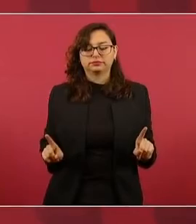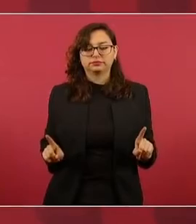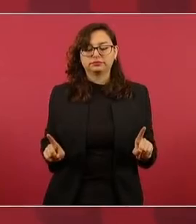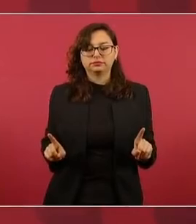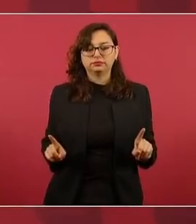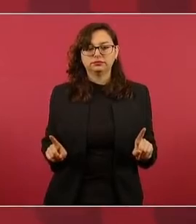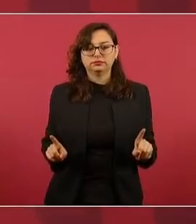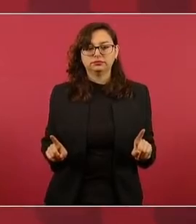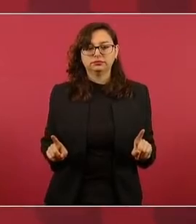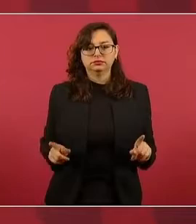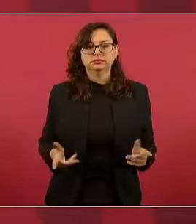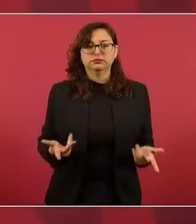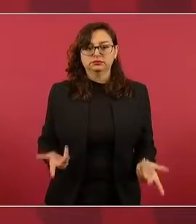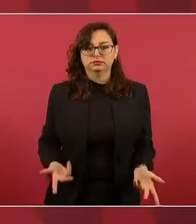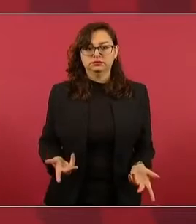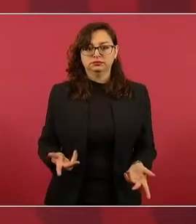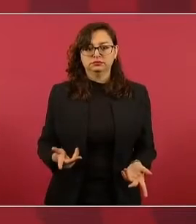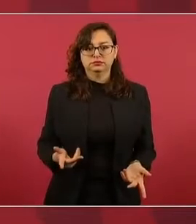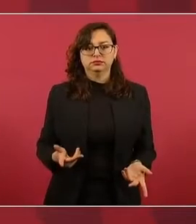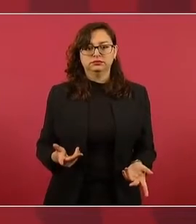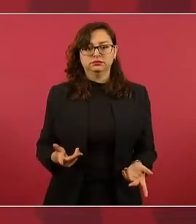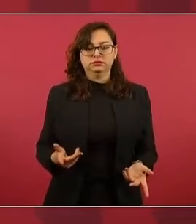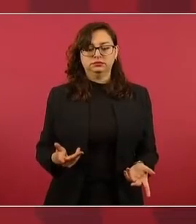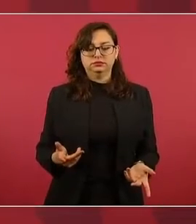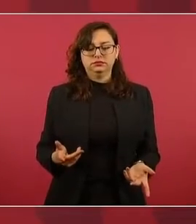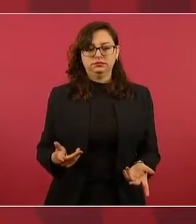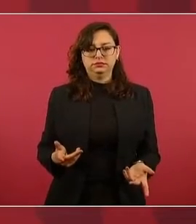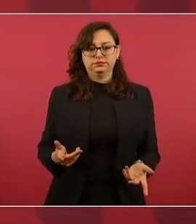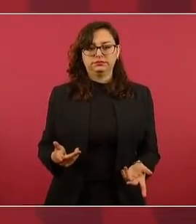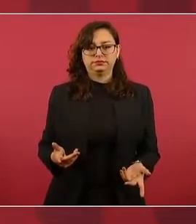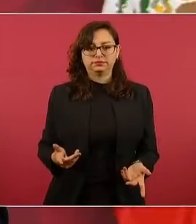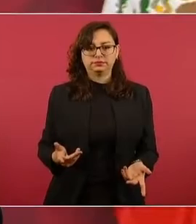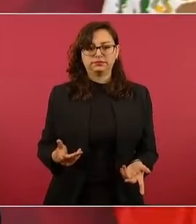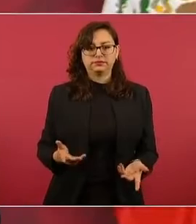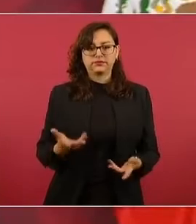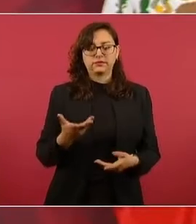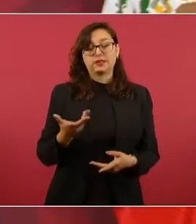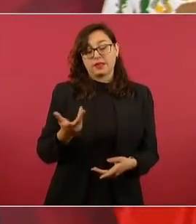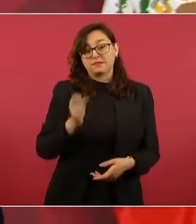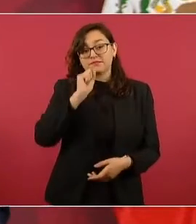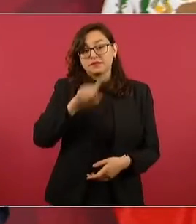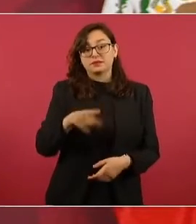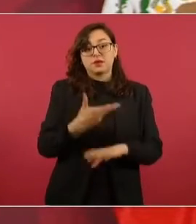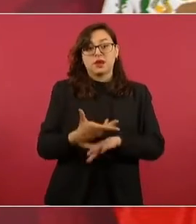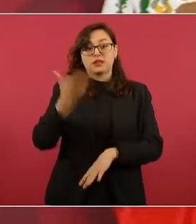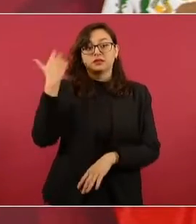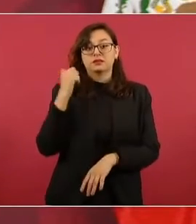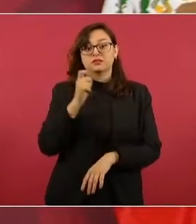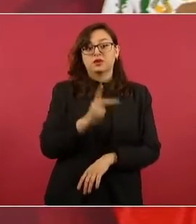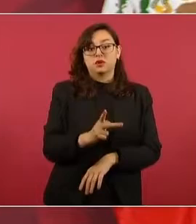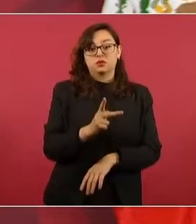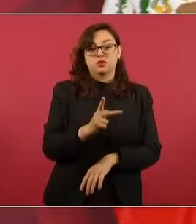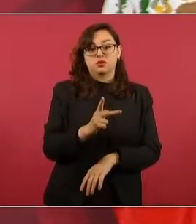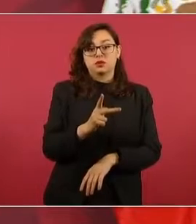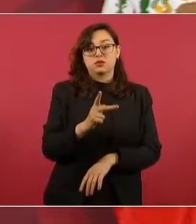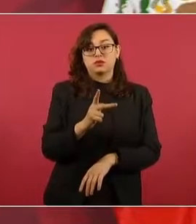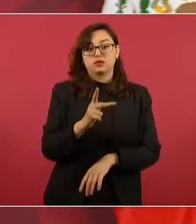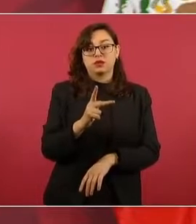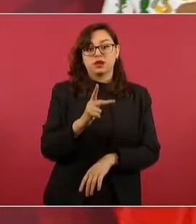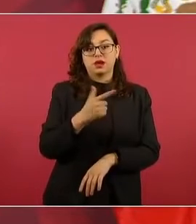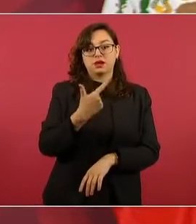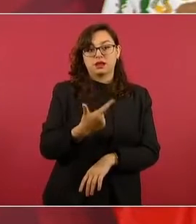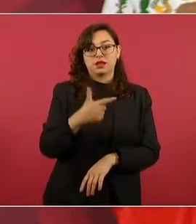nada más formalmente la Procuraduría dependía del presidente, ahora la Fiscalía